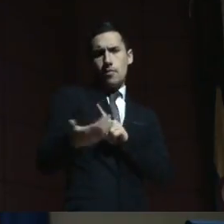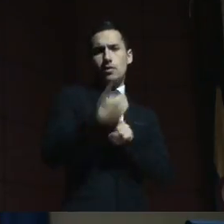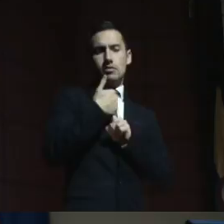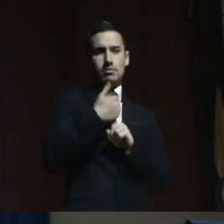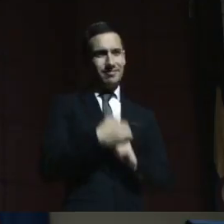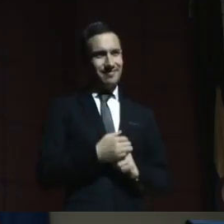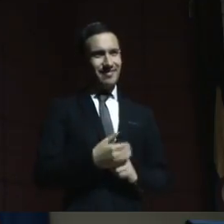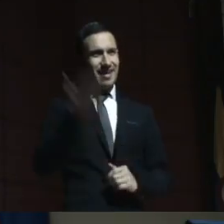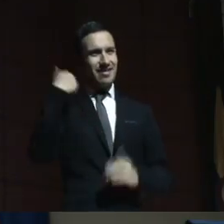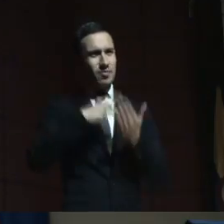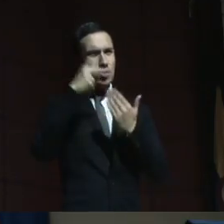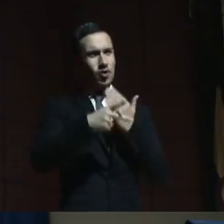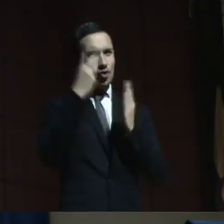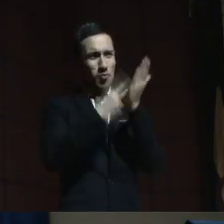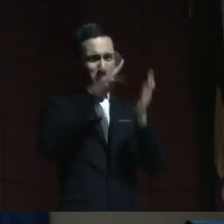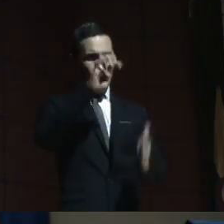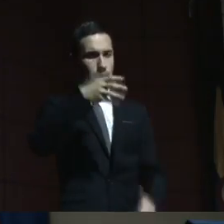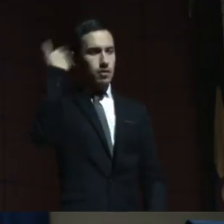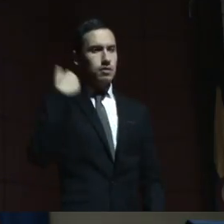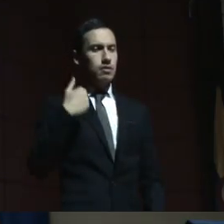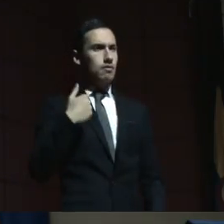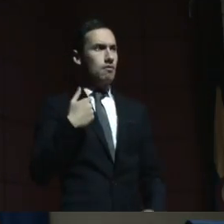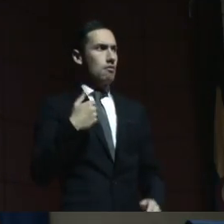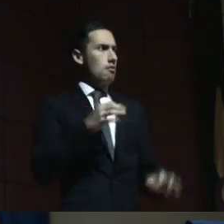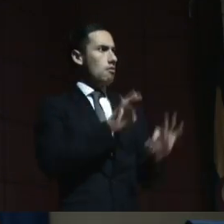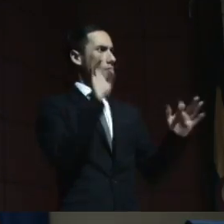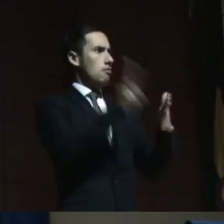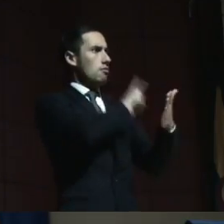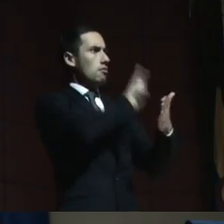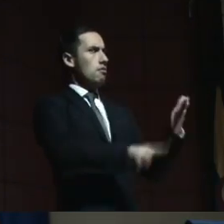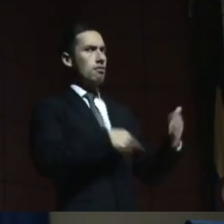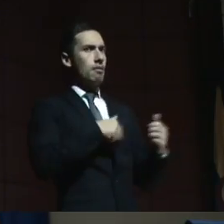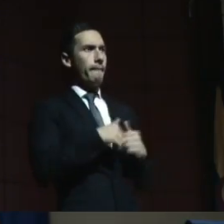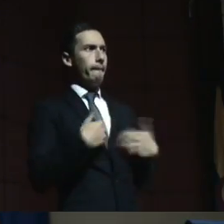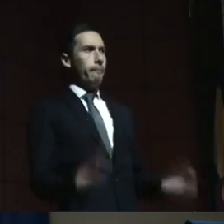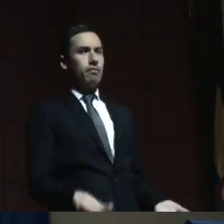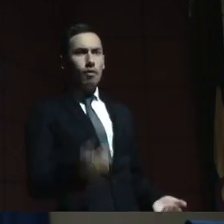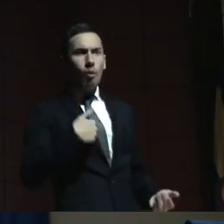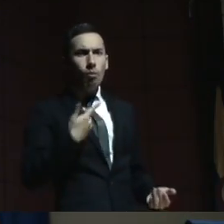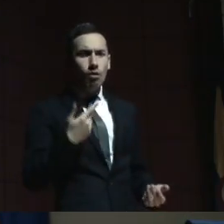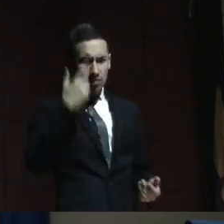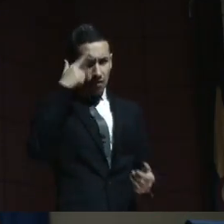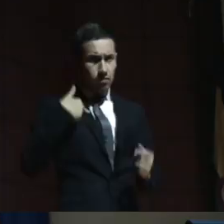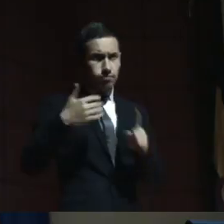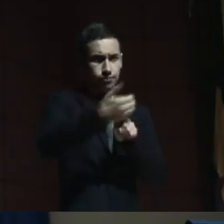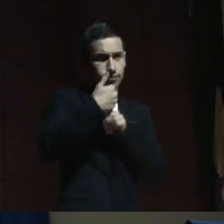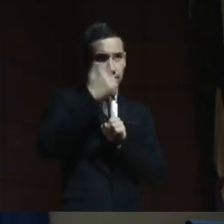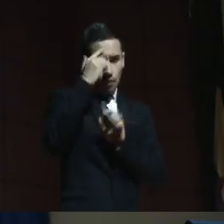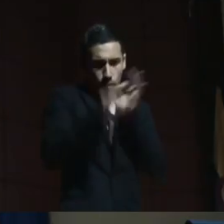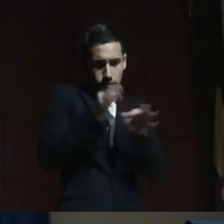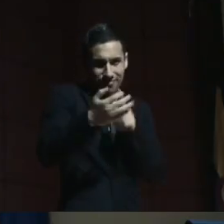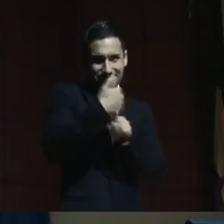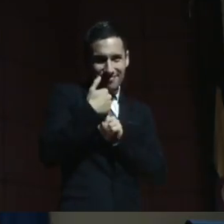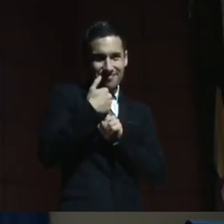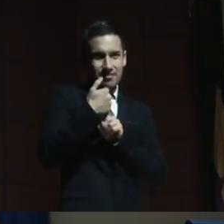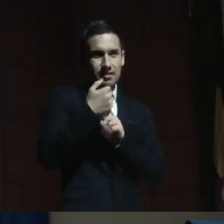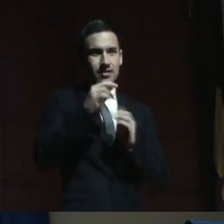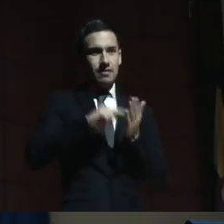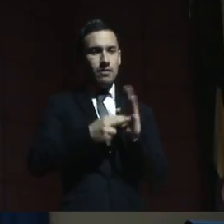decíamos, no, pero ¿esto cómo va a ser posible si esa es una medida de protección, ¿cierto?